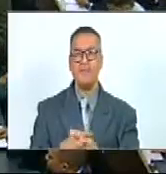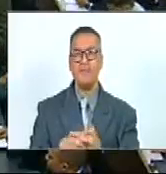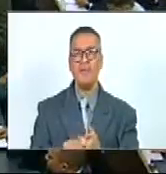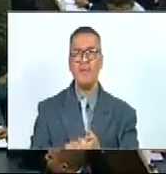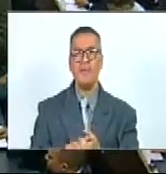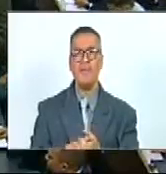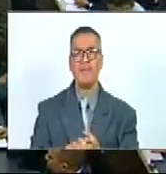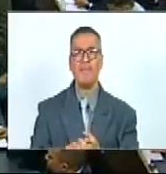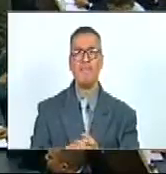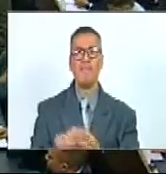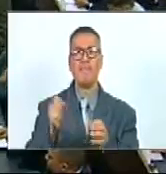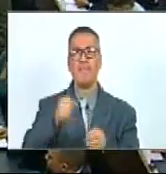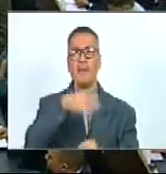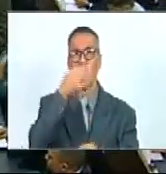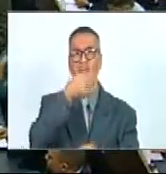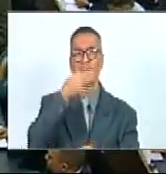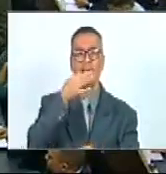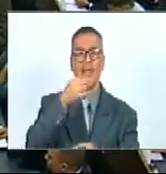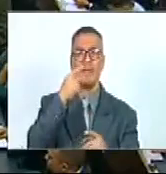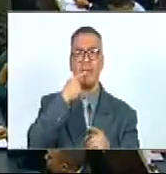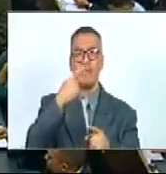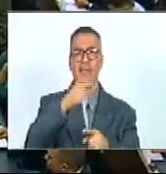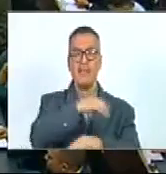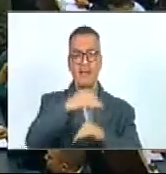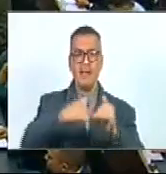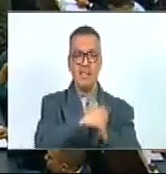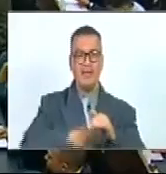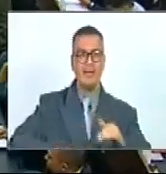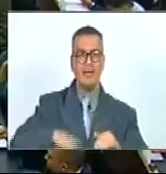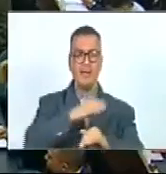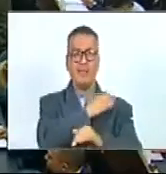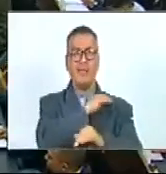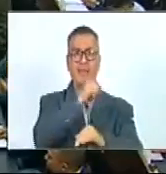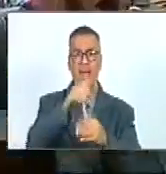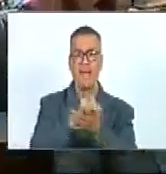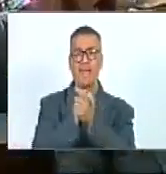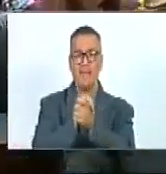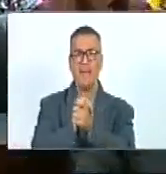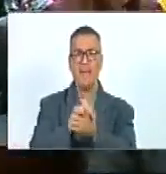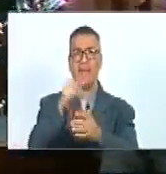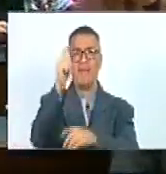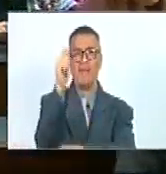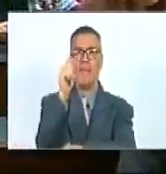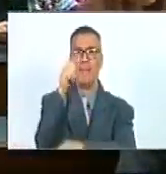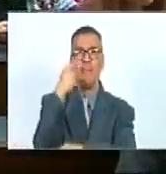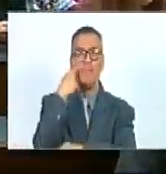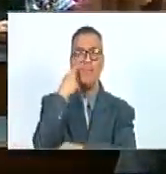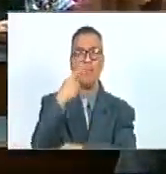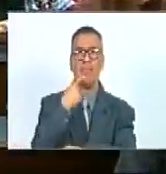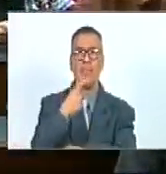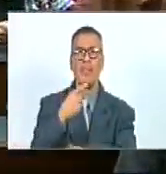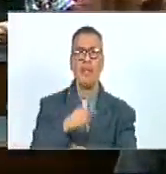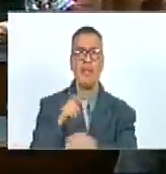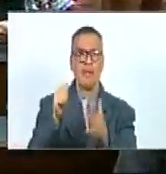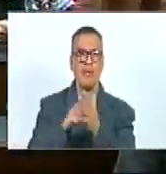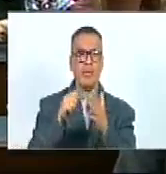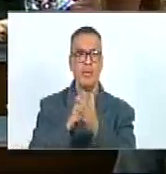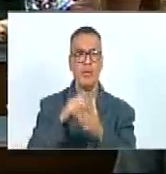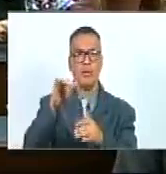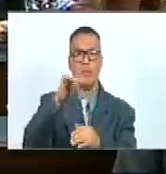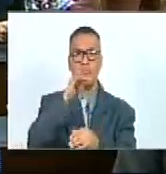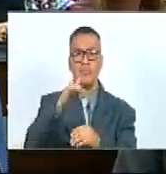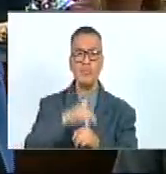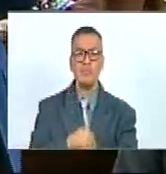Sí, buena tarde señor vicepresidente junta directiva colegas diputados hemos pedido este punto de información